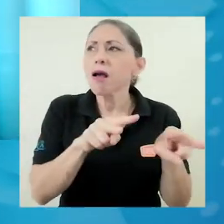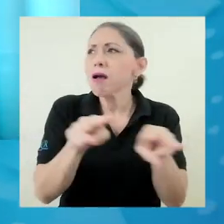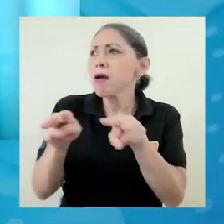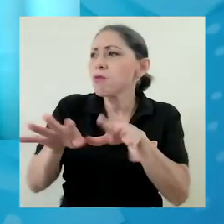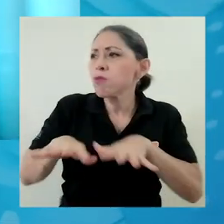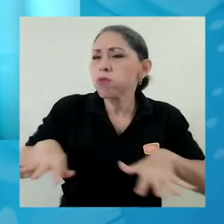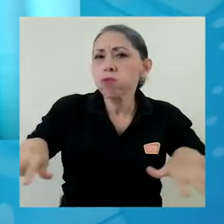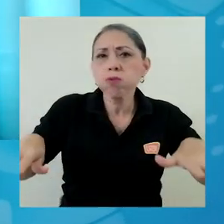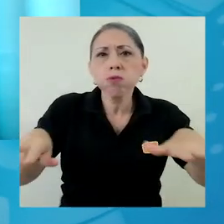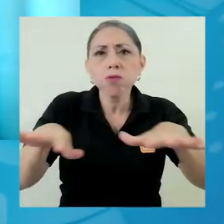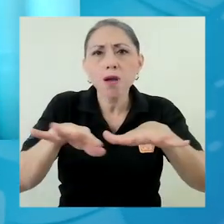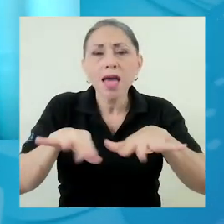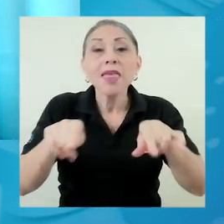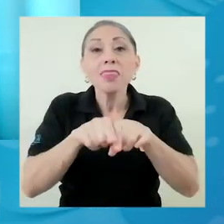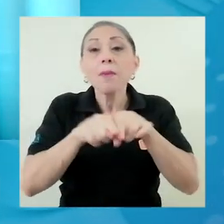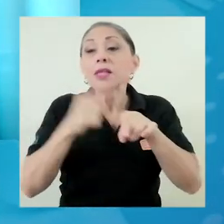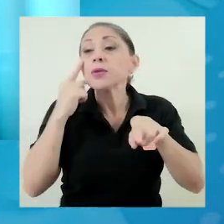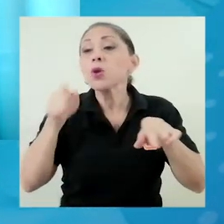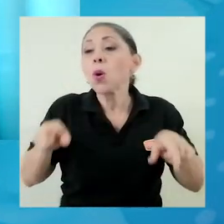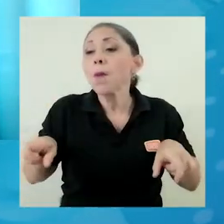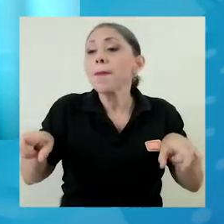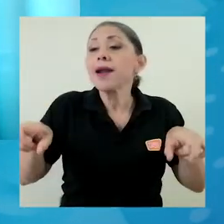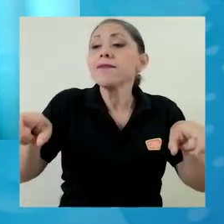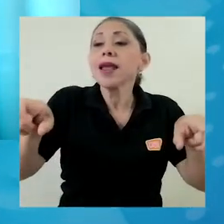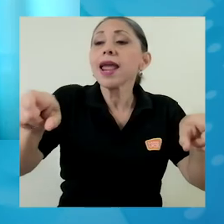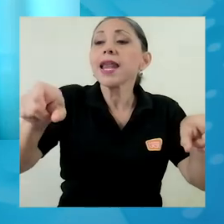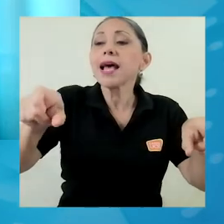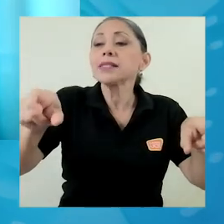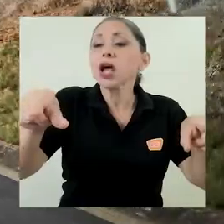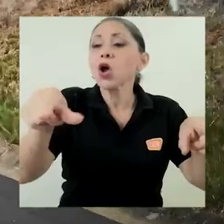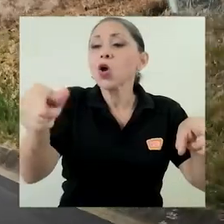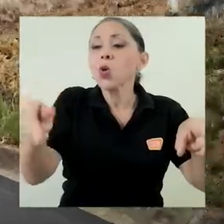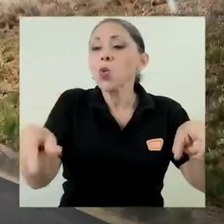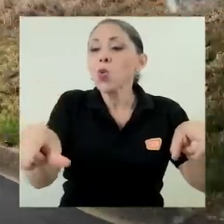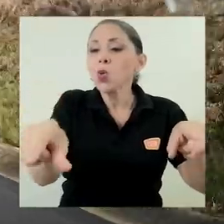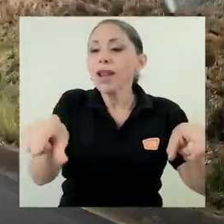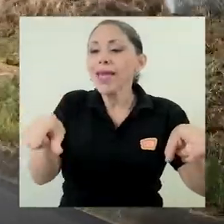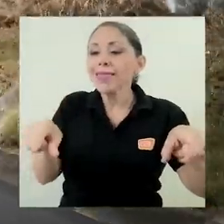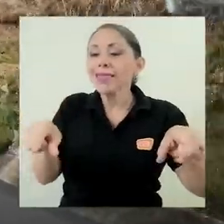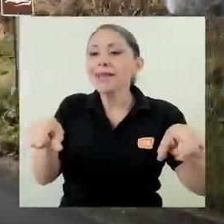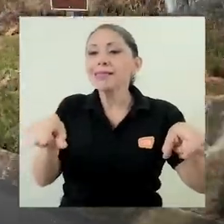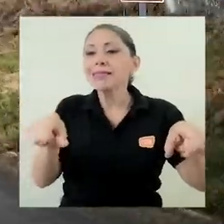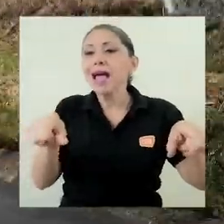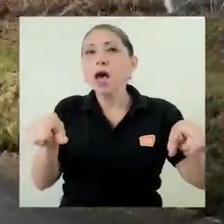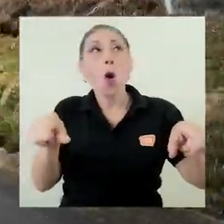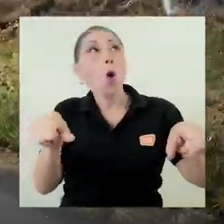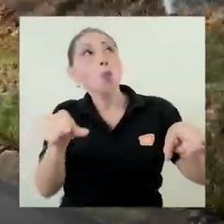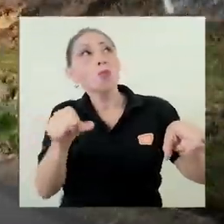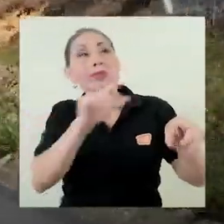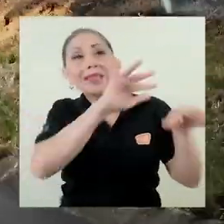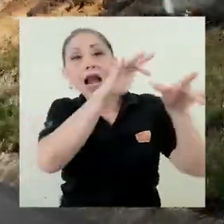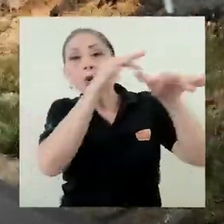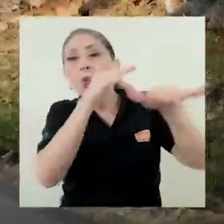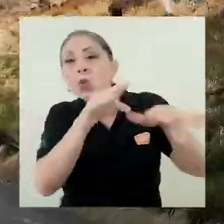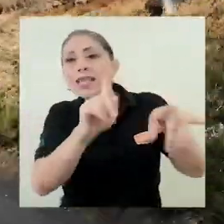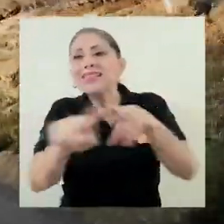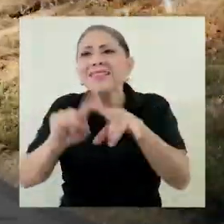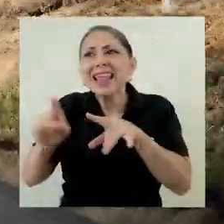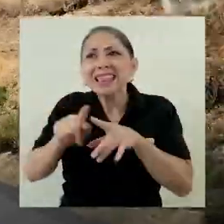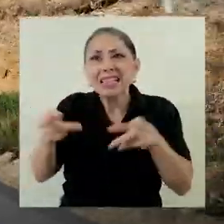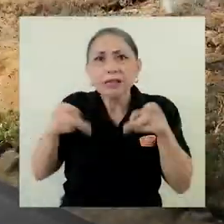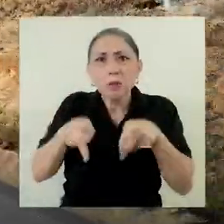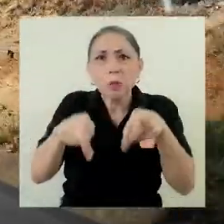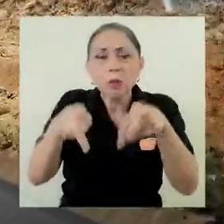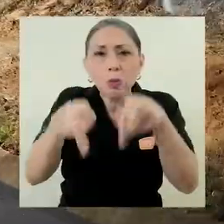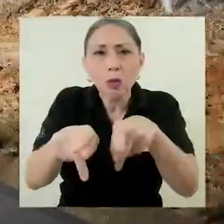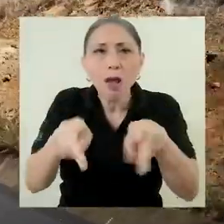estado de las barreras, de las cunetas, taludes y demás. Esto de forma visual y a partir